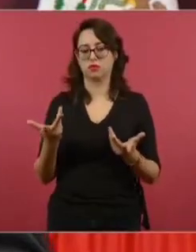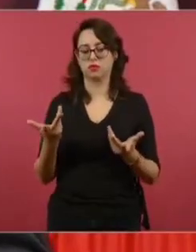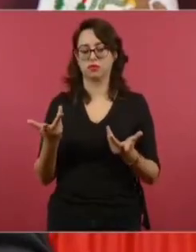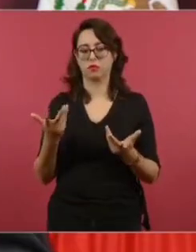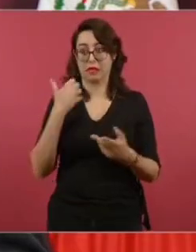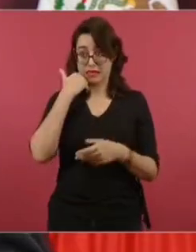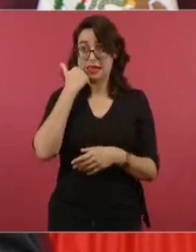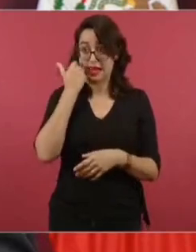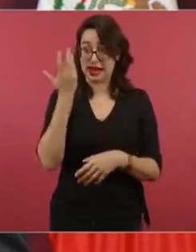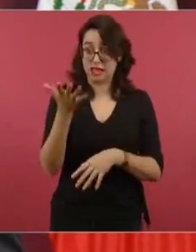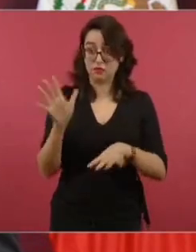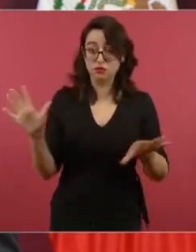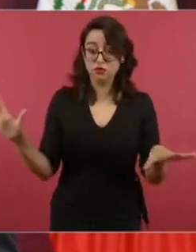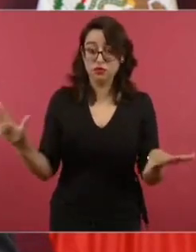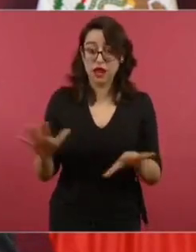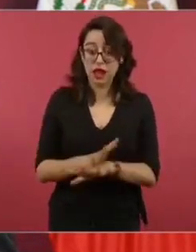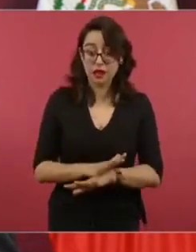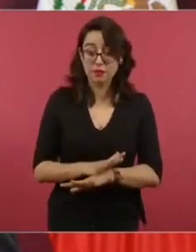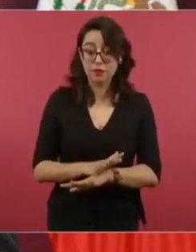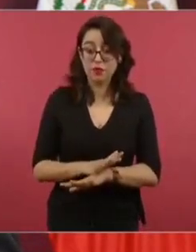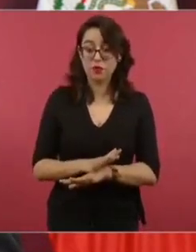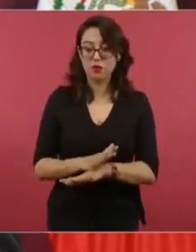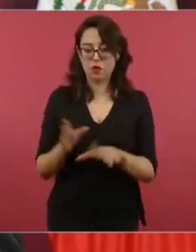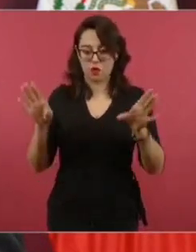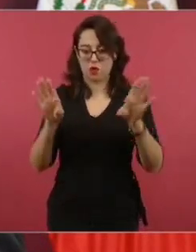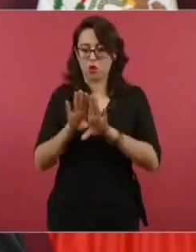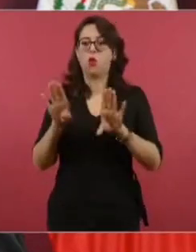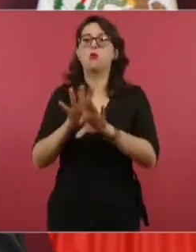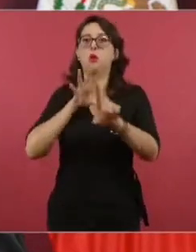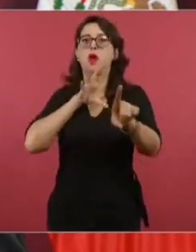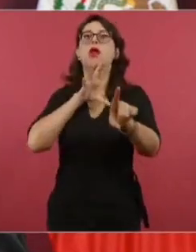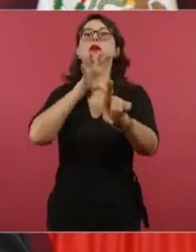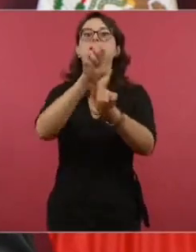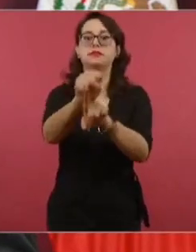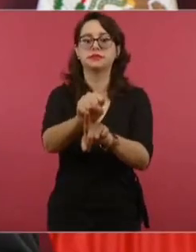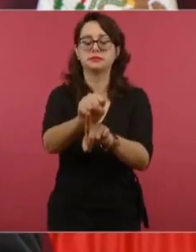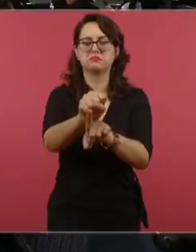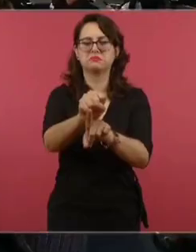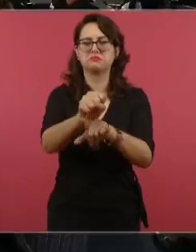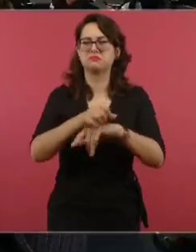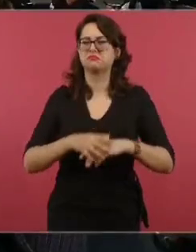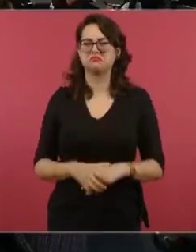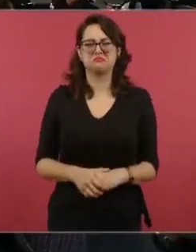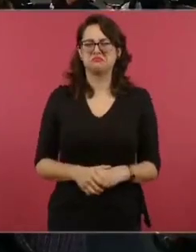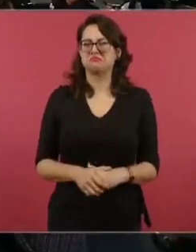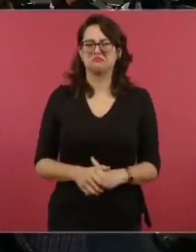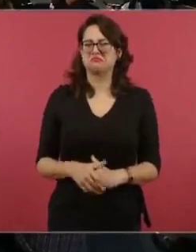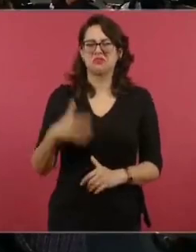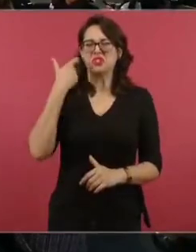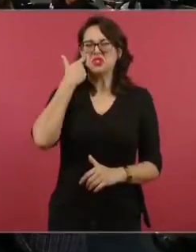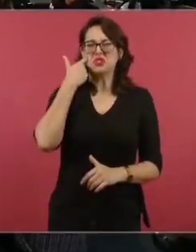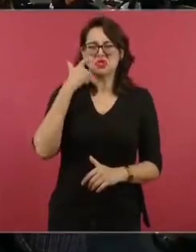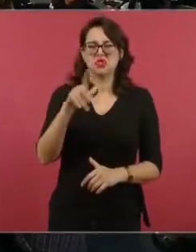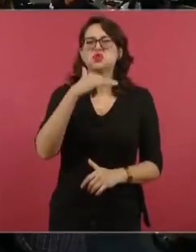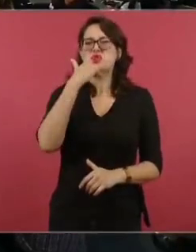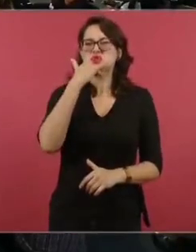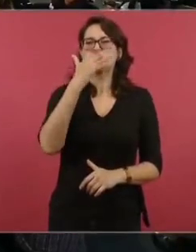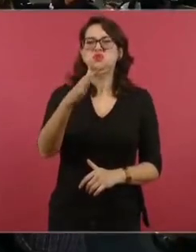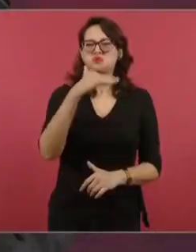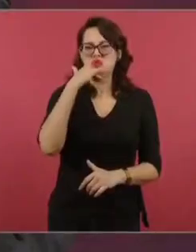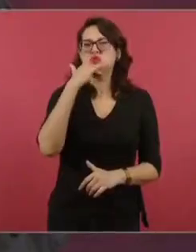queremos?, ¿que se mantenga el régimen de corrupción